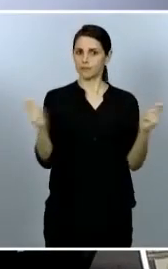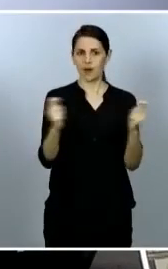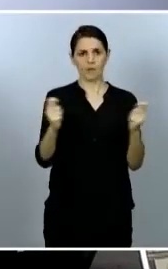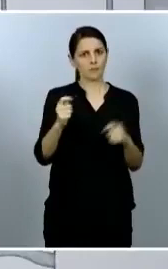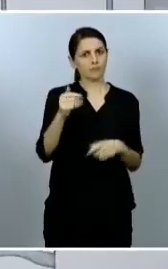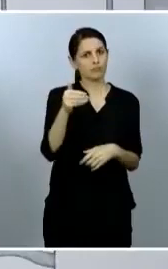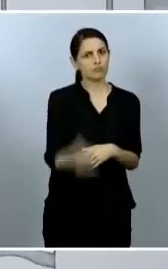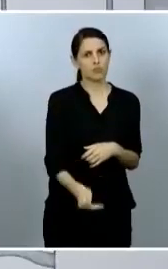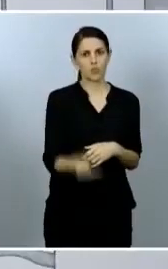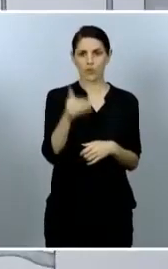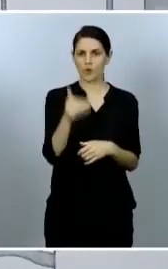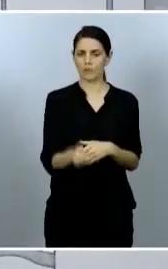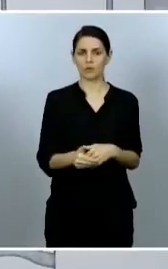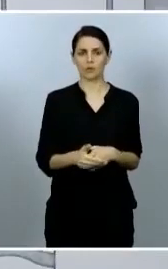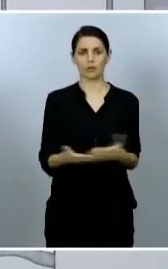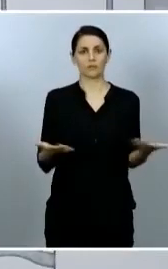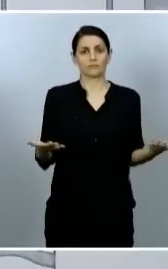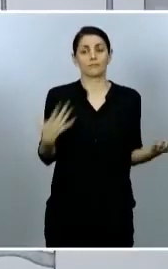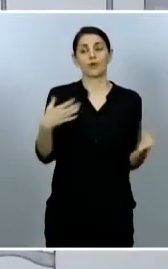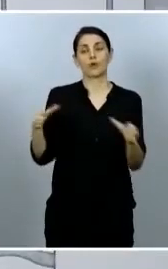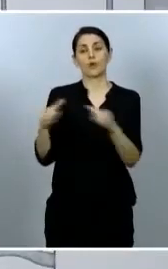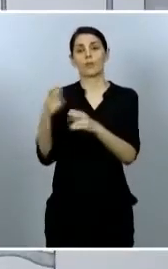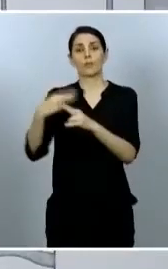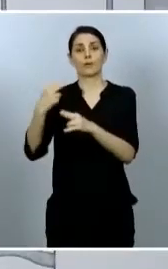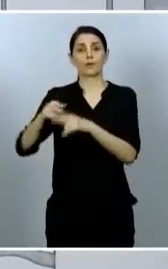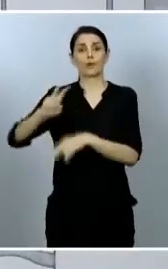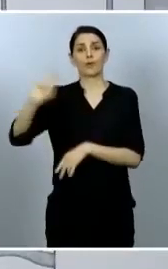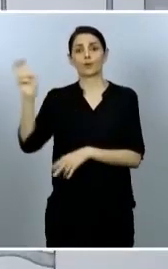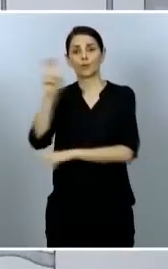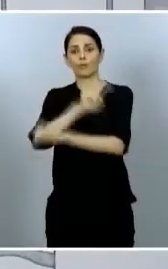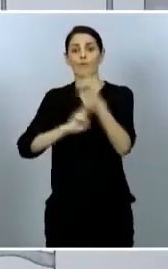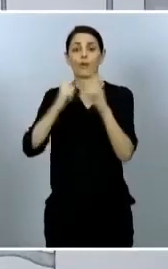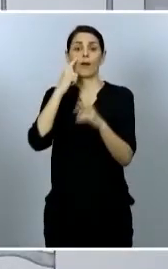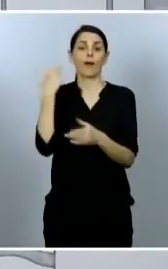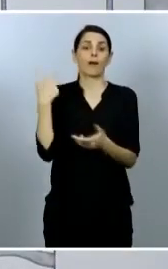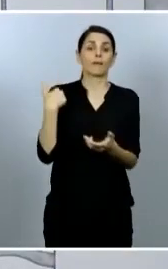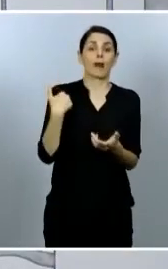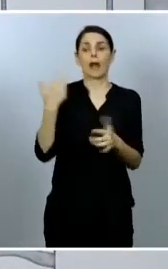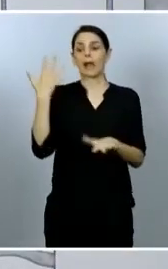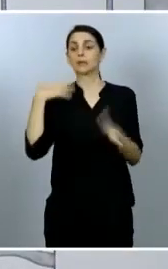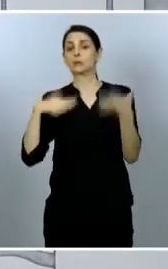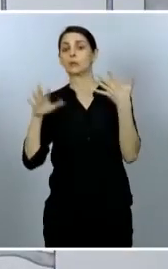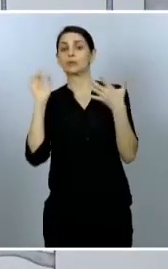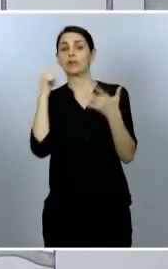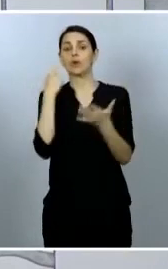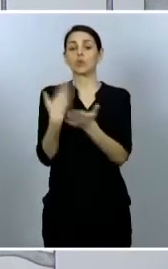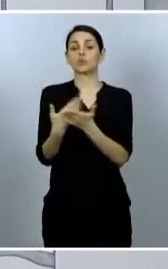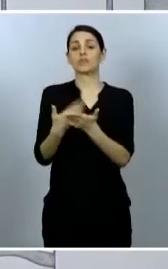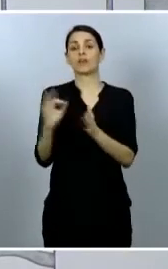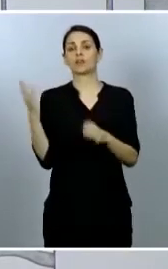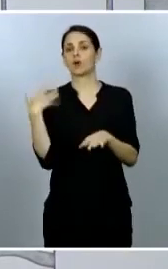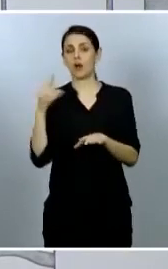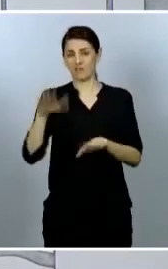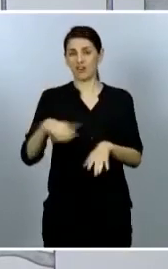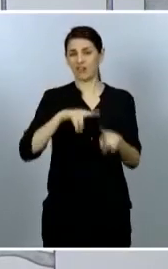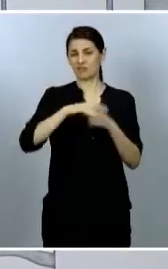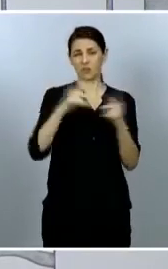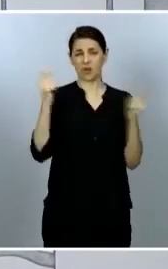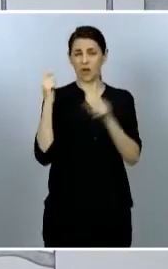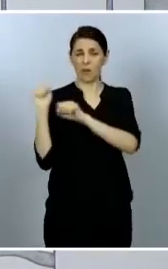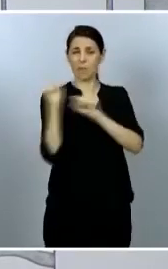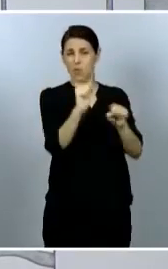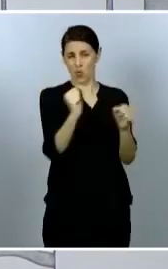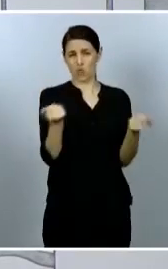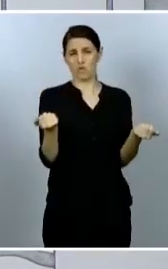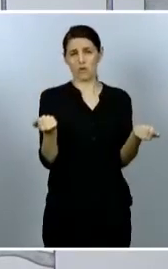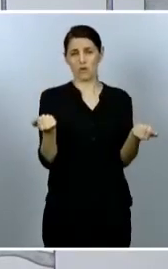políticos, que busquen otras justificaciones para escudar en ellas su rechazo. Y el estado de alarma, podemos decir y